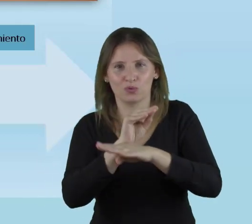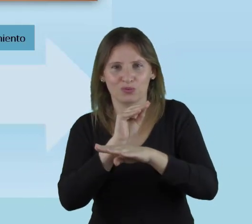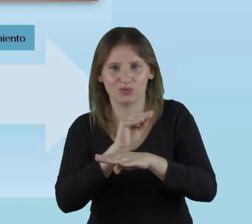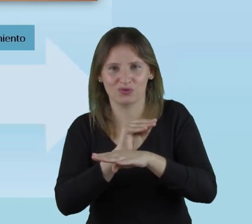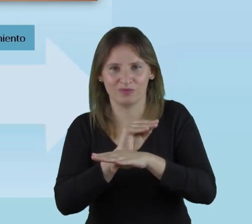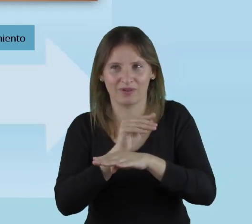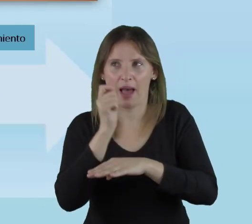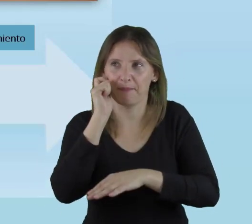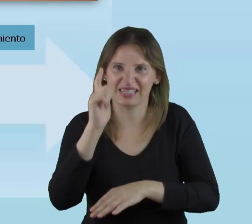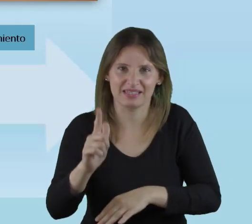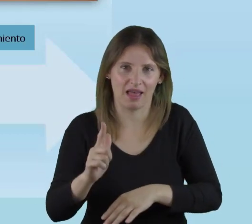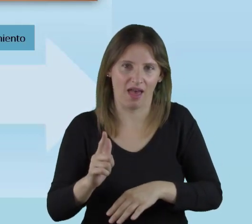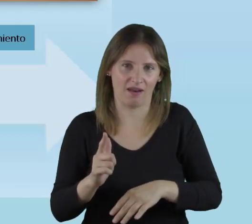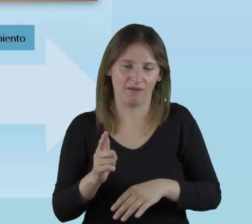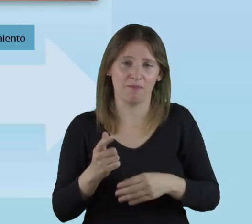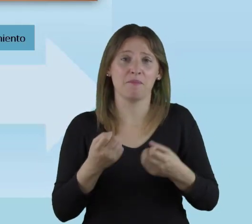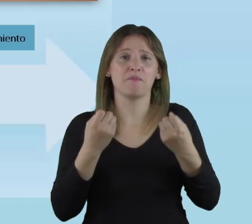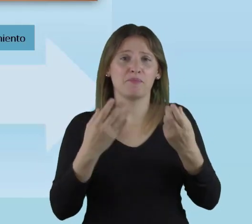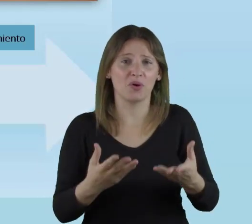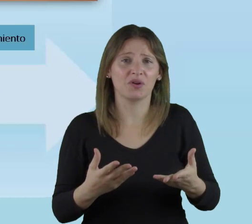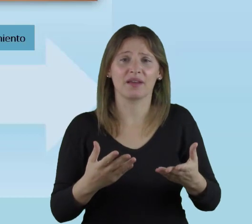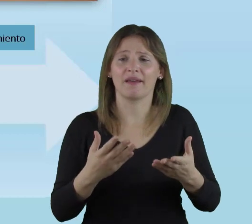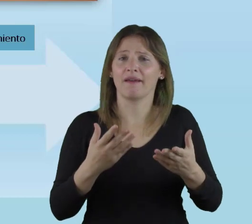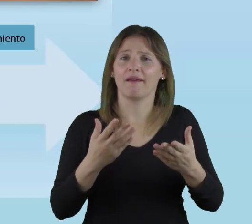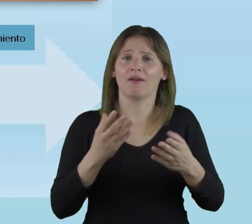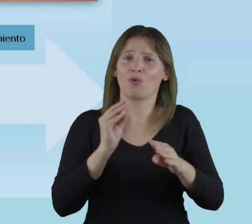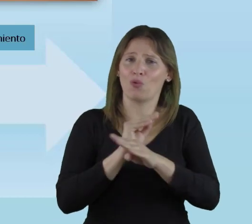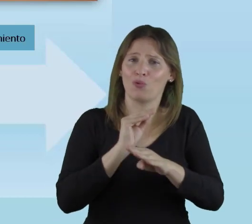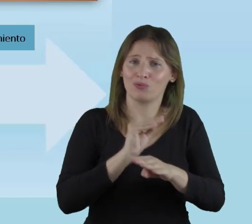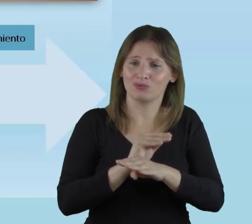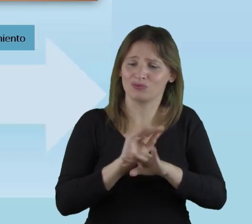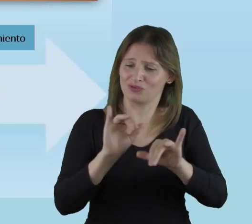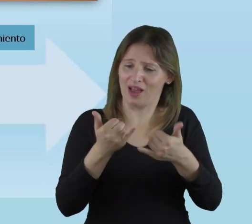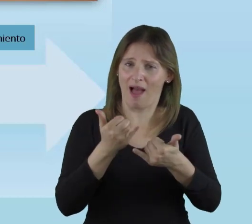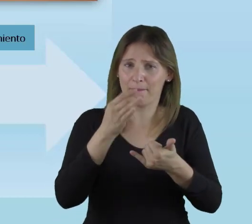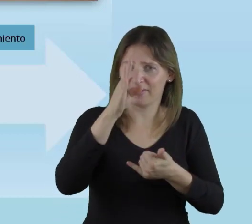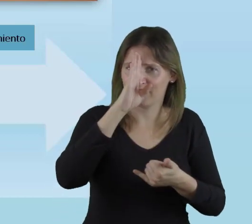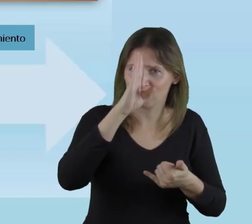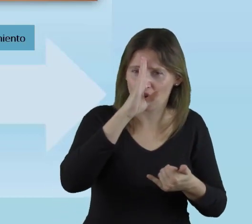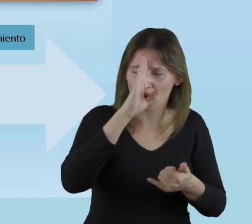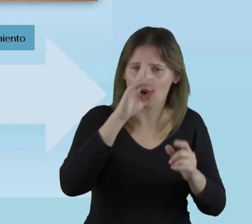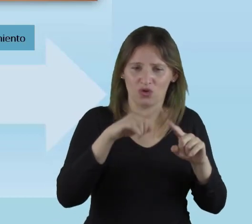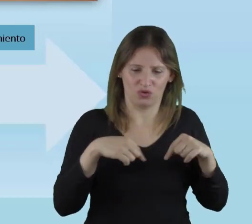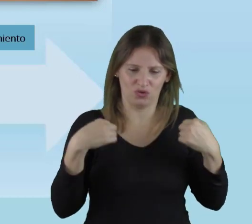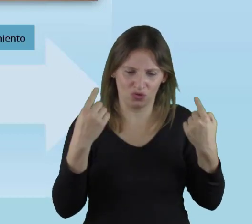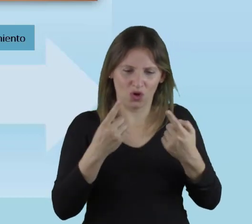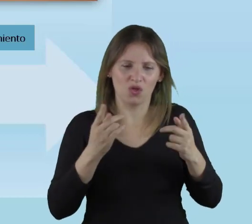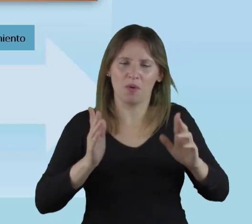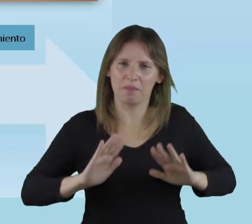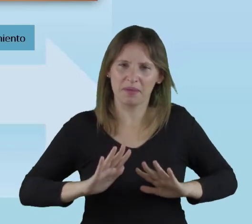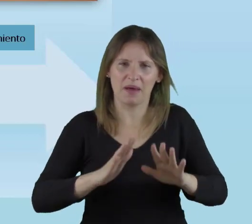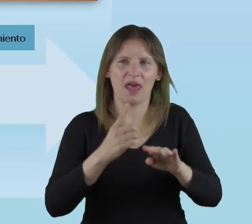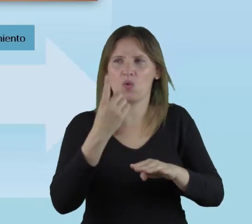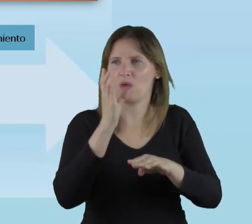porque ya esa formación que recibió, donde todos